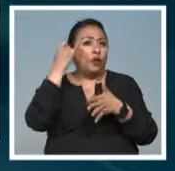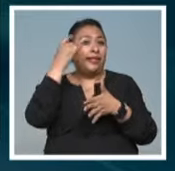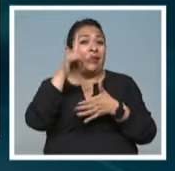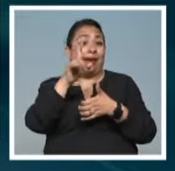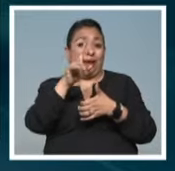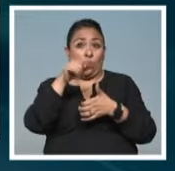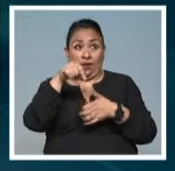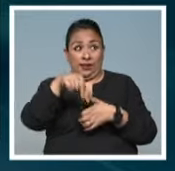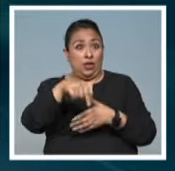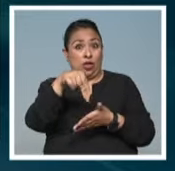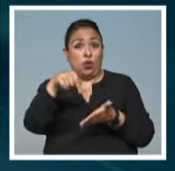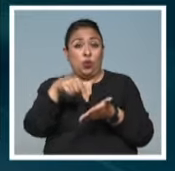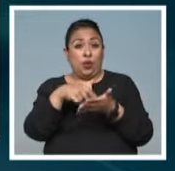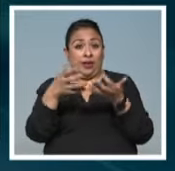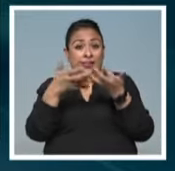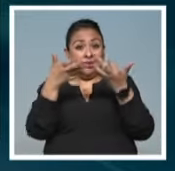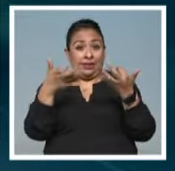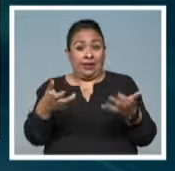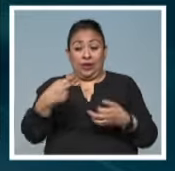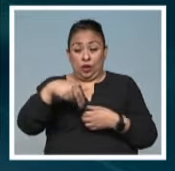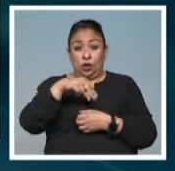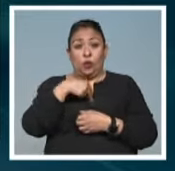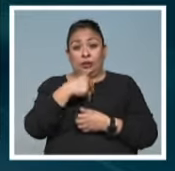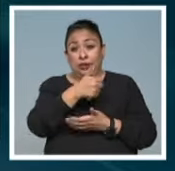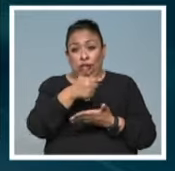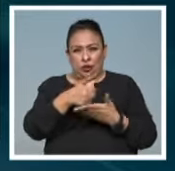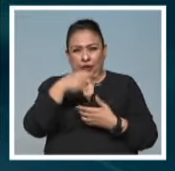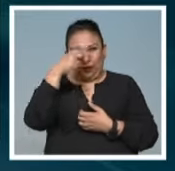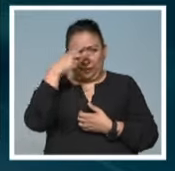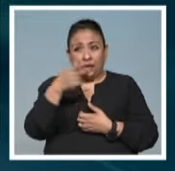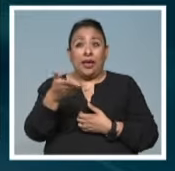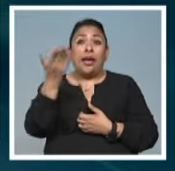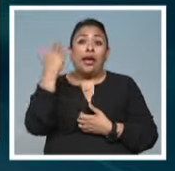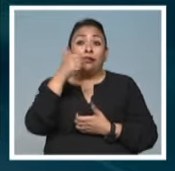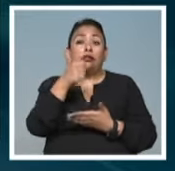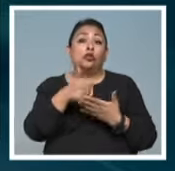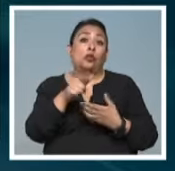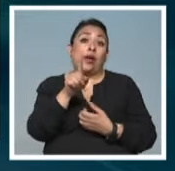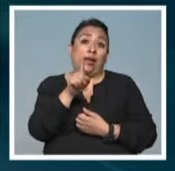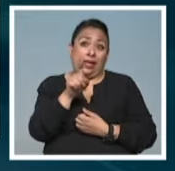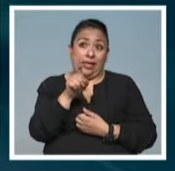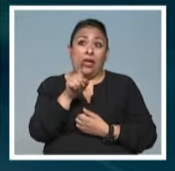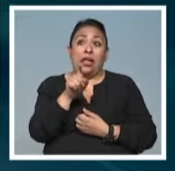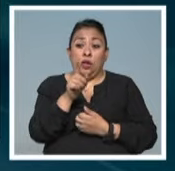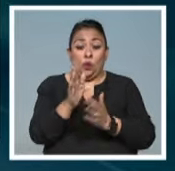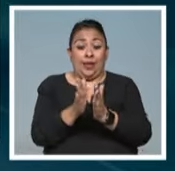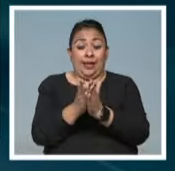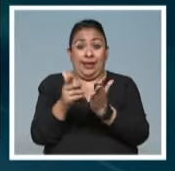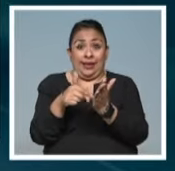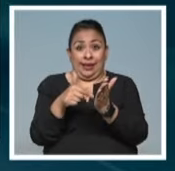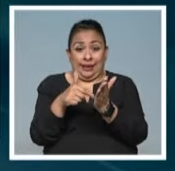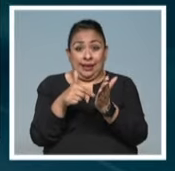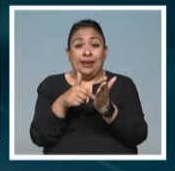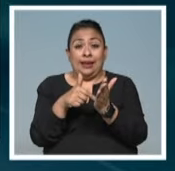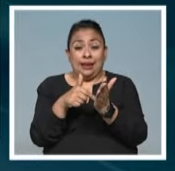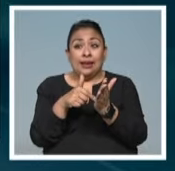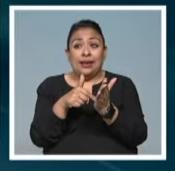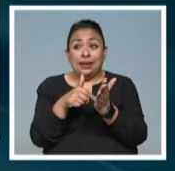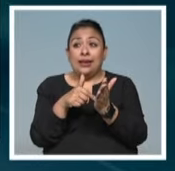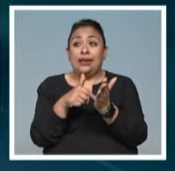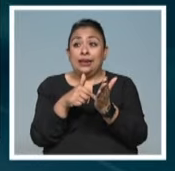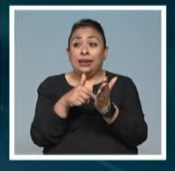Este territorio o nuestra ciudad, la Ciudad de México, era una ciudad de agua. Entonces son libros que nos